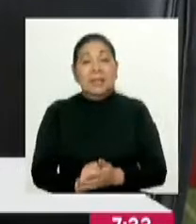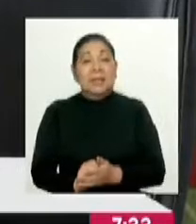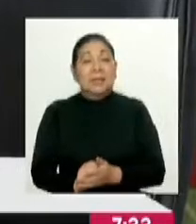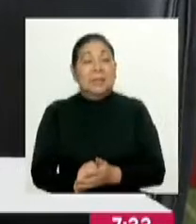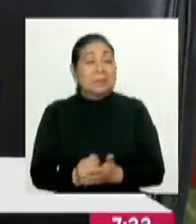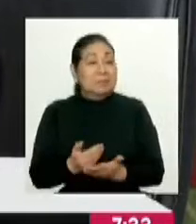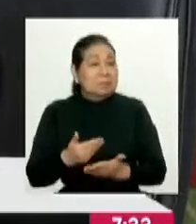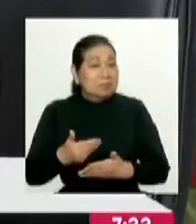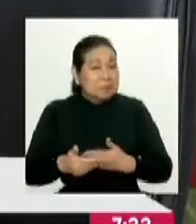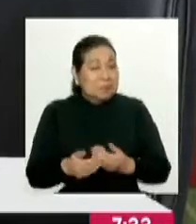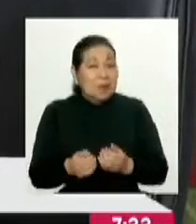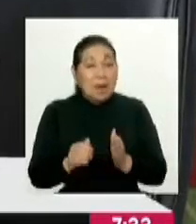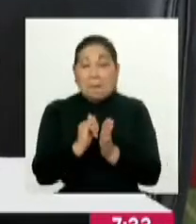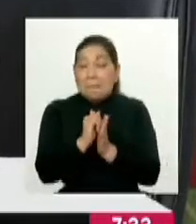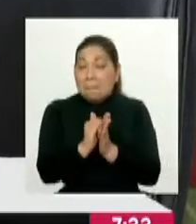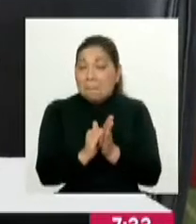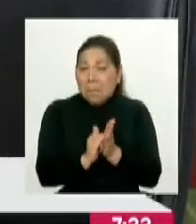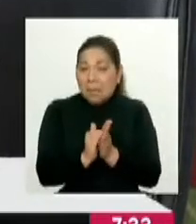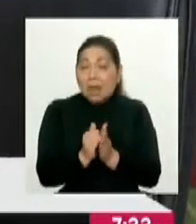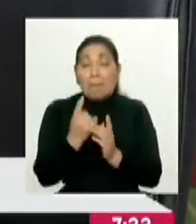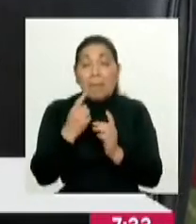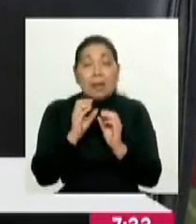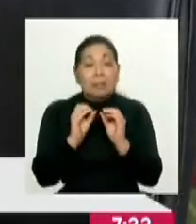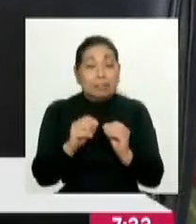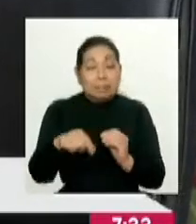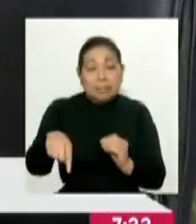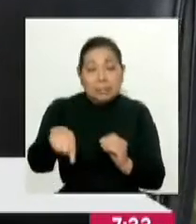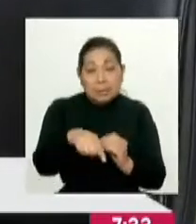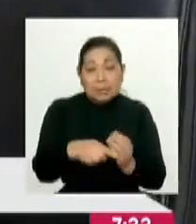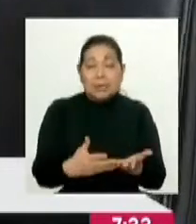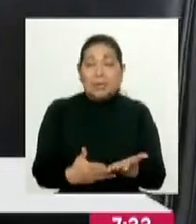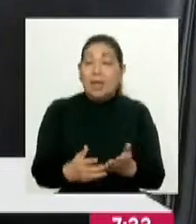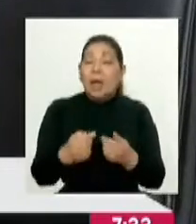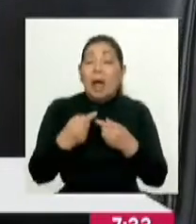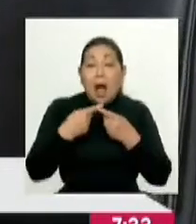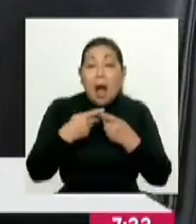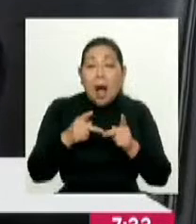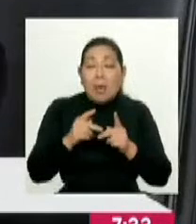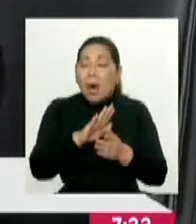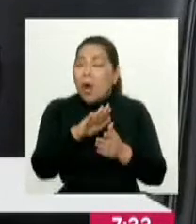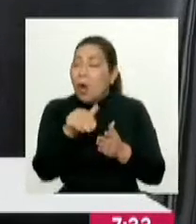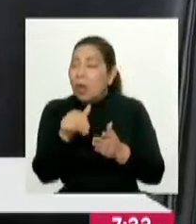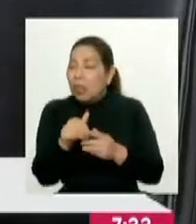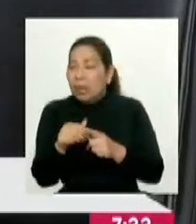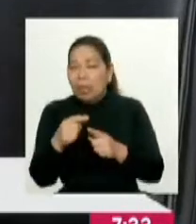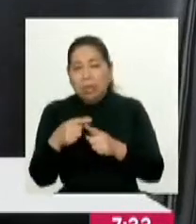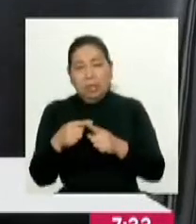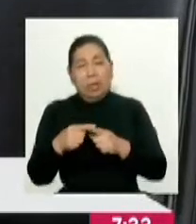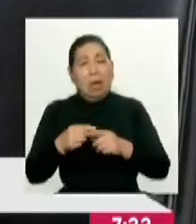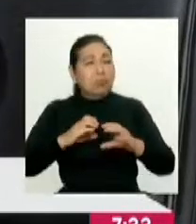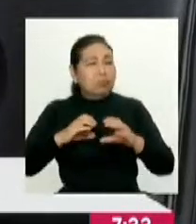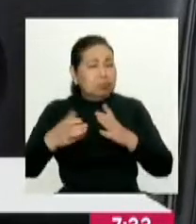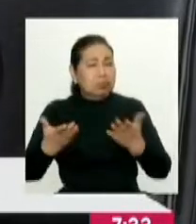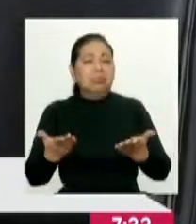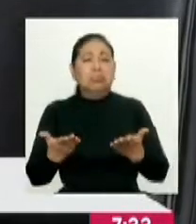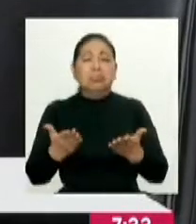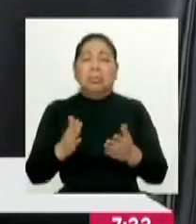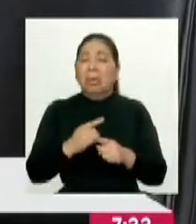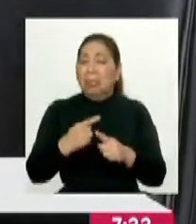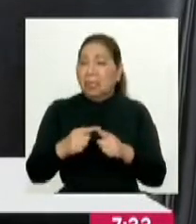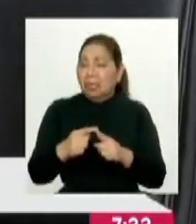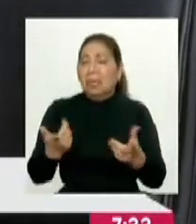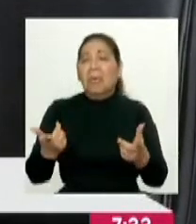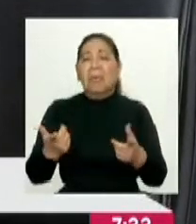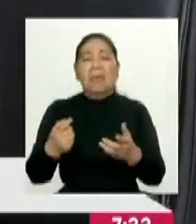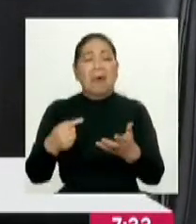pequeños videos para poder alcanzarlos. Hemos tratado de hacer difusión en todos los medios de comunicación, en todos los